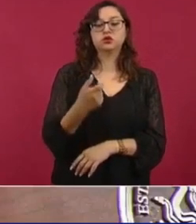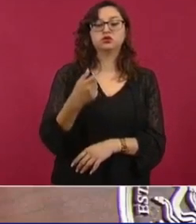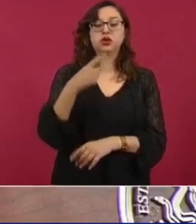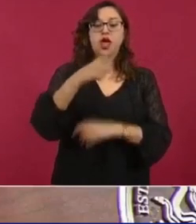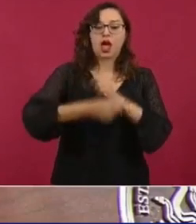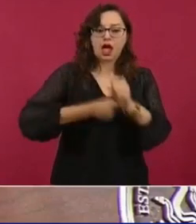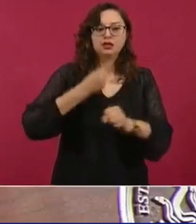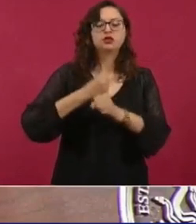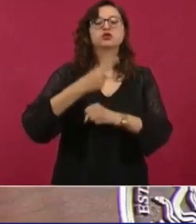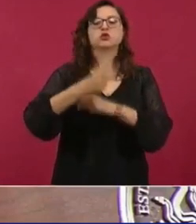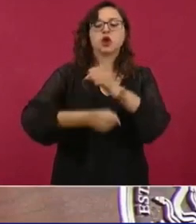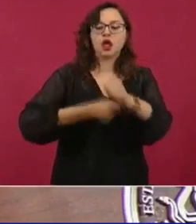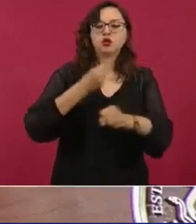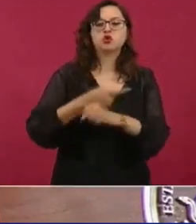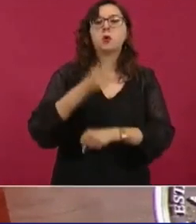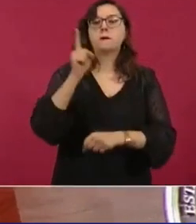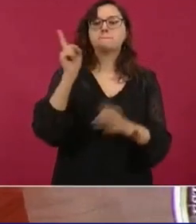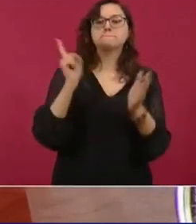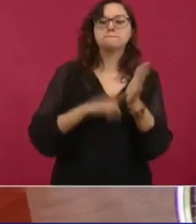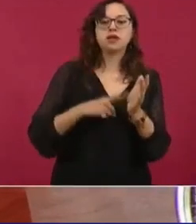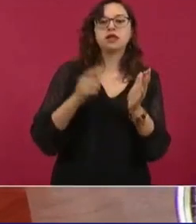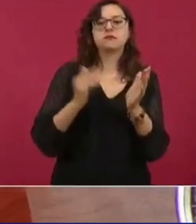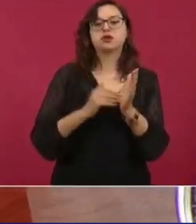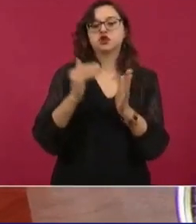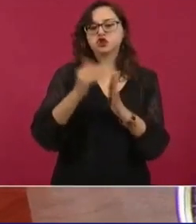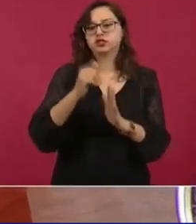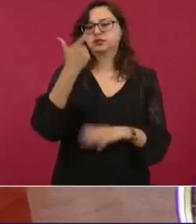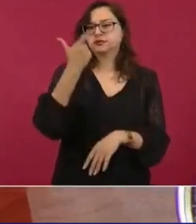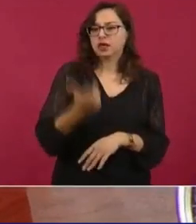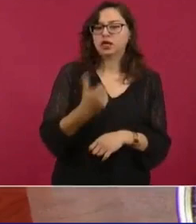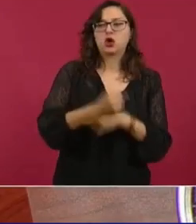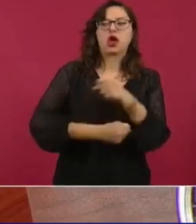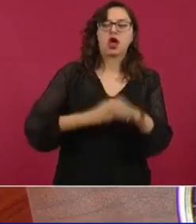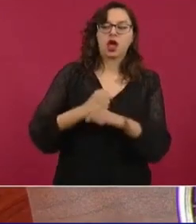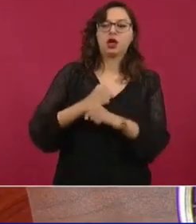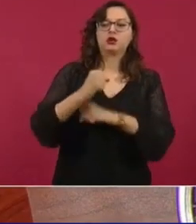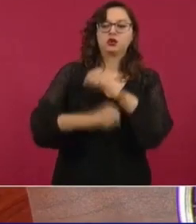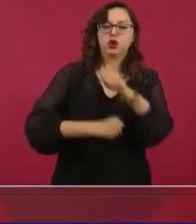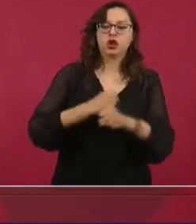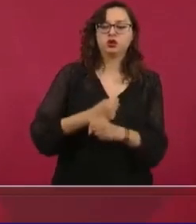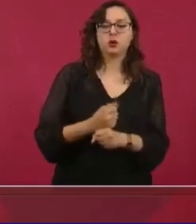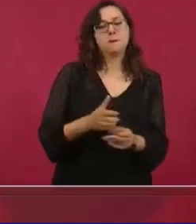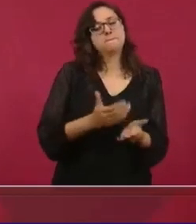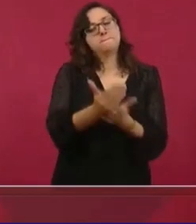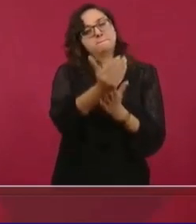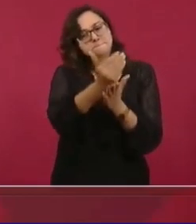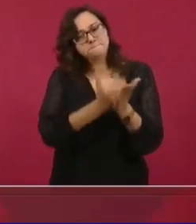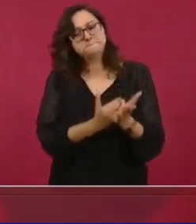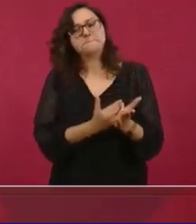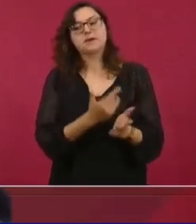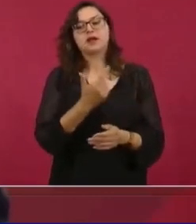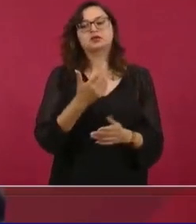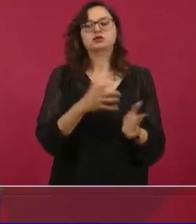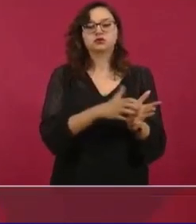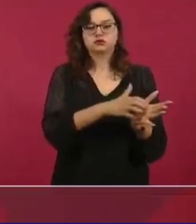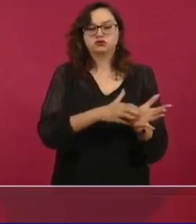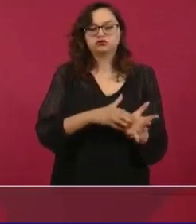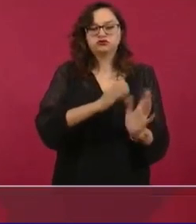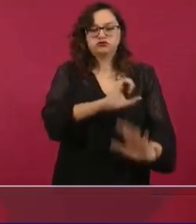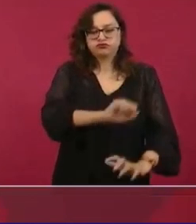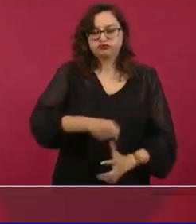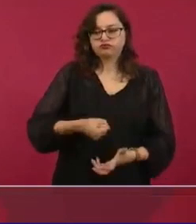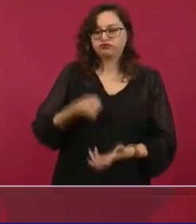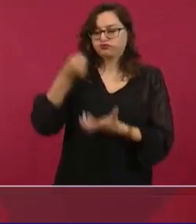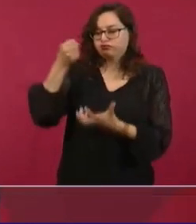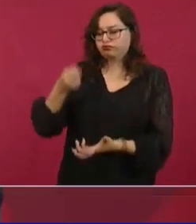que ese dinero es el que les estamos entregando a los gobiernos municipales